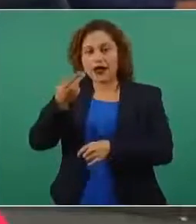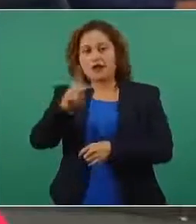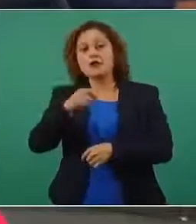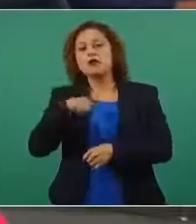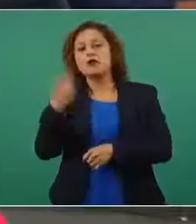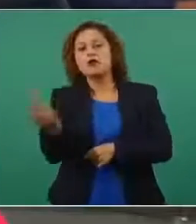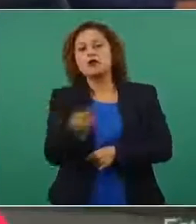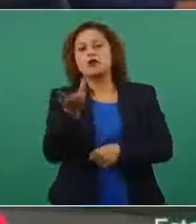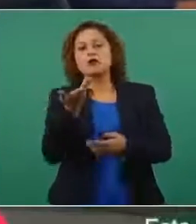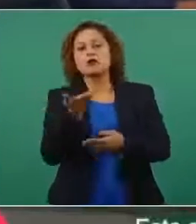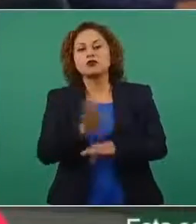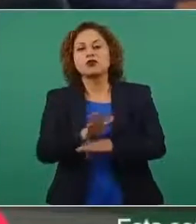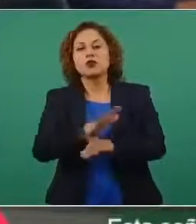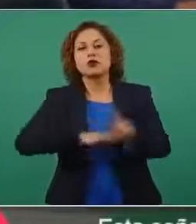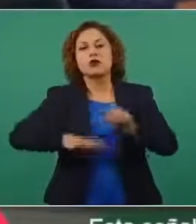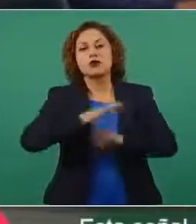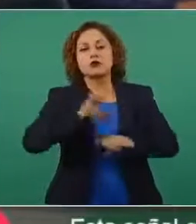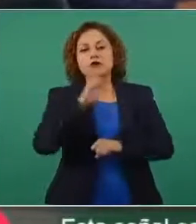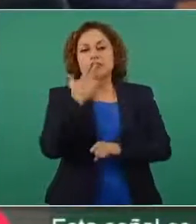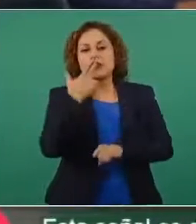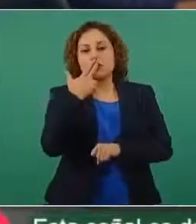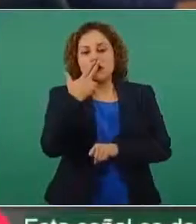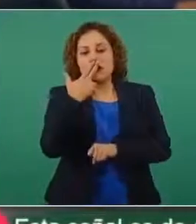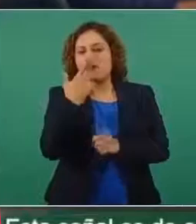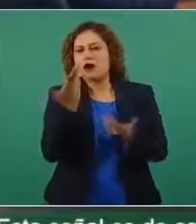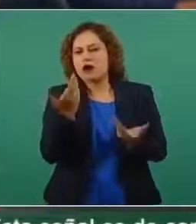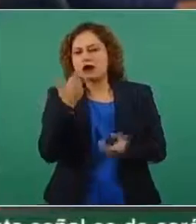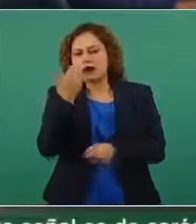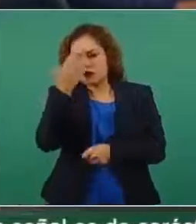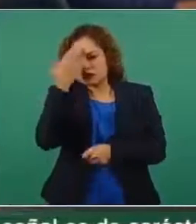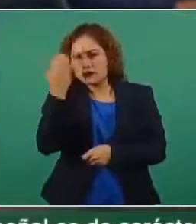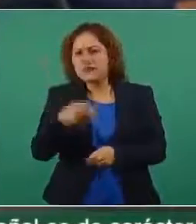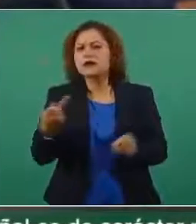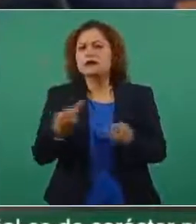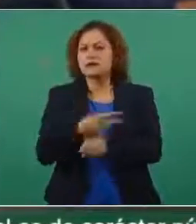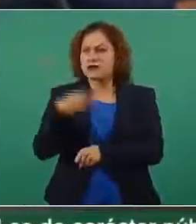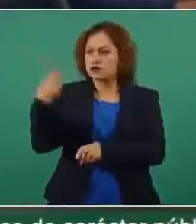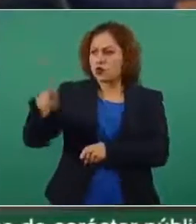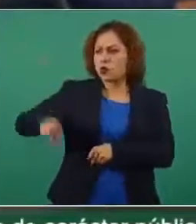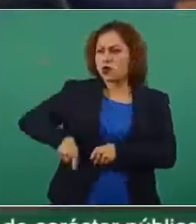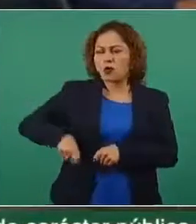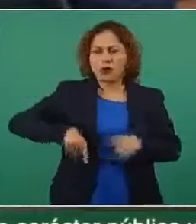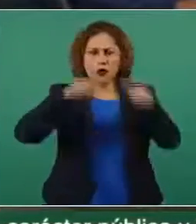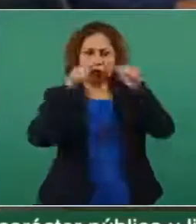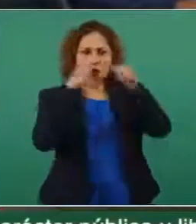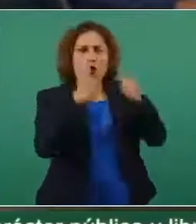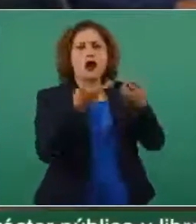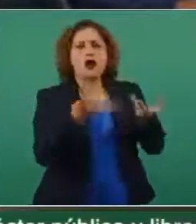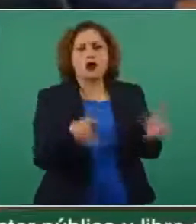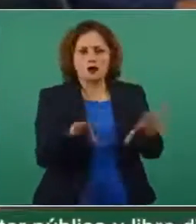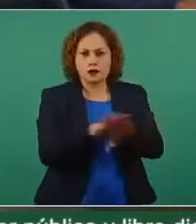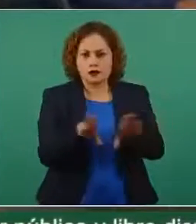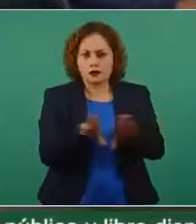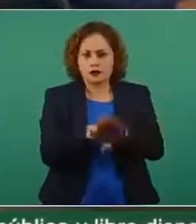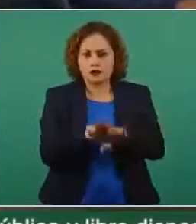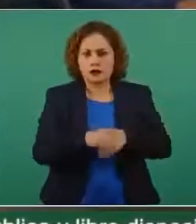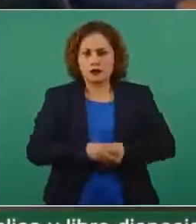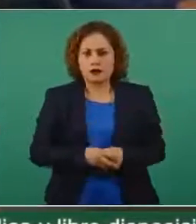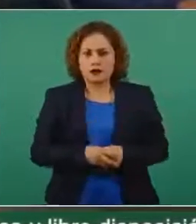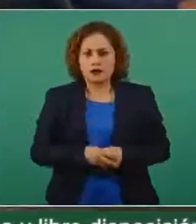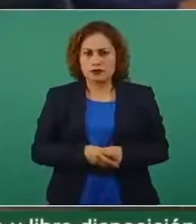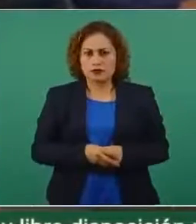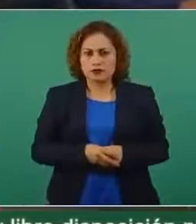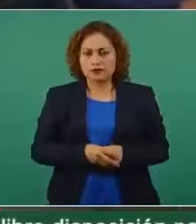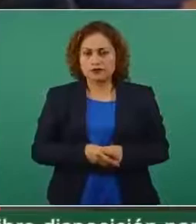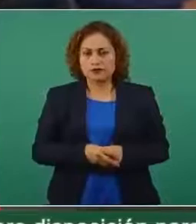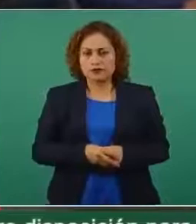Chihuahua y cuál es la acción del gobierno federal y que está haciendo o que está llevando a cabo o que va